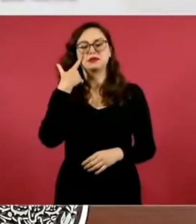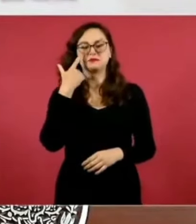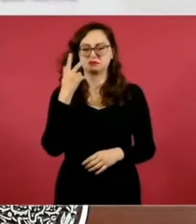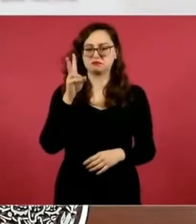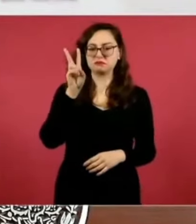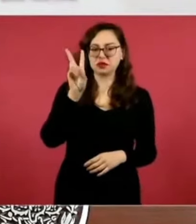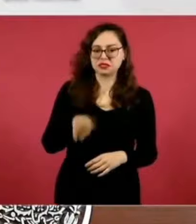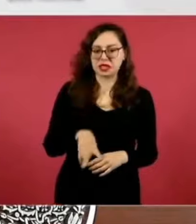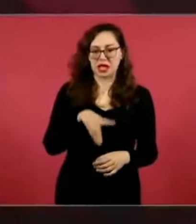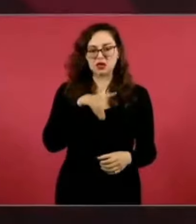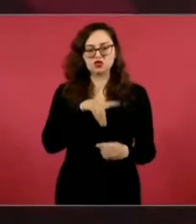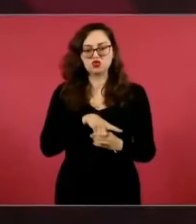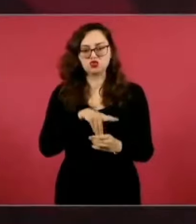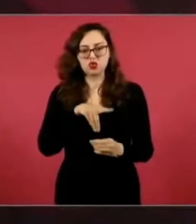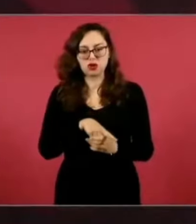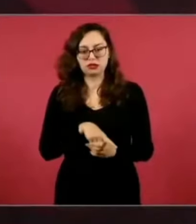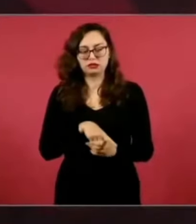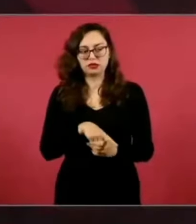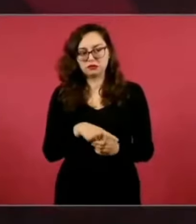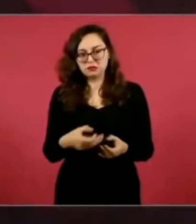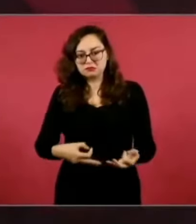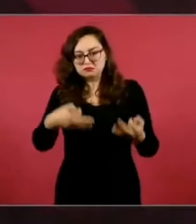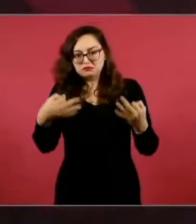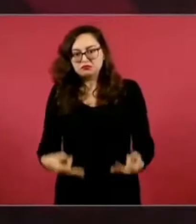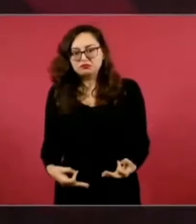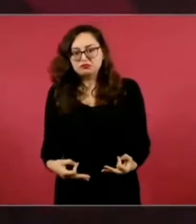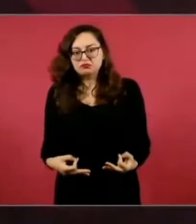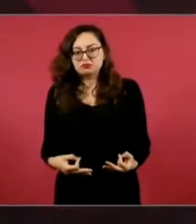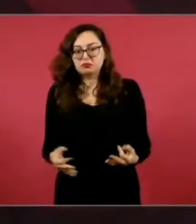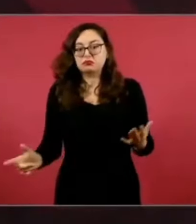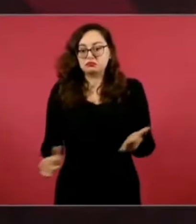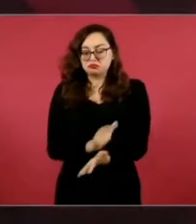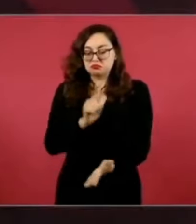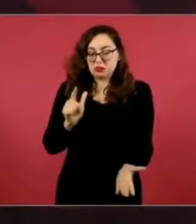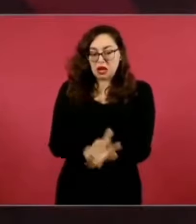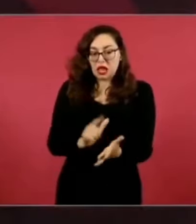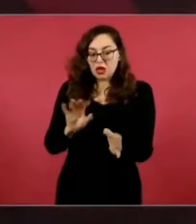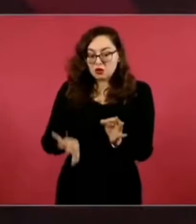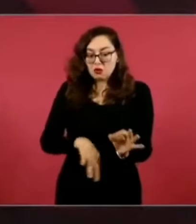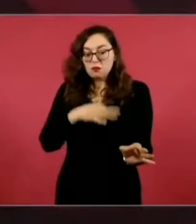a lo que establecen las leyes